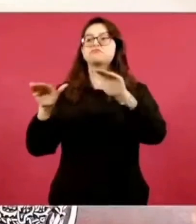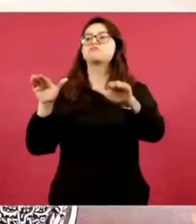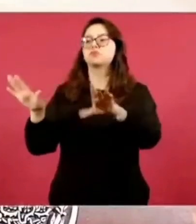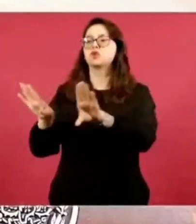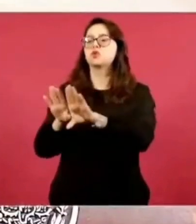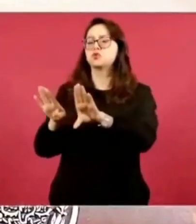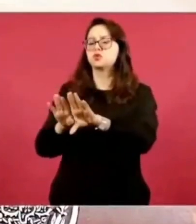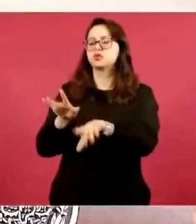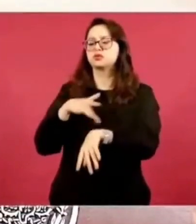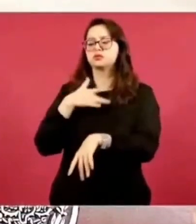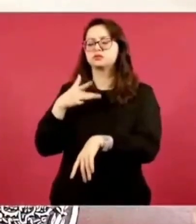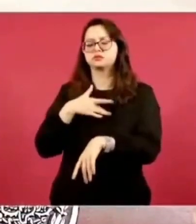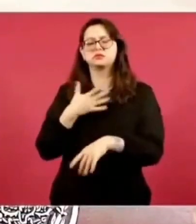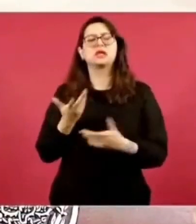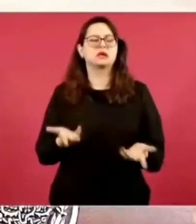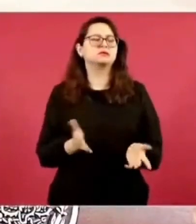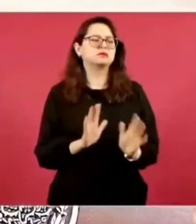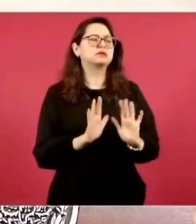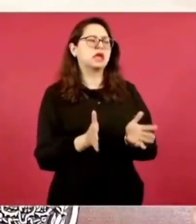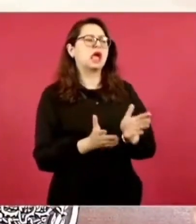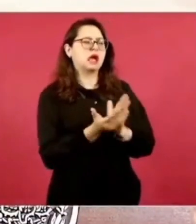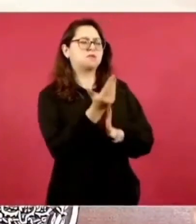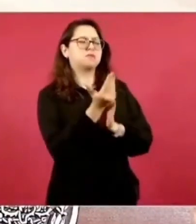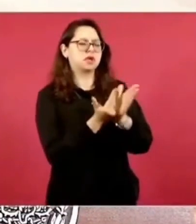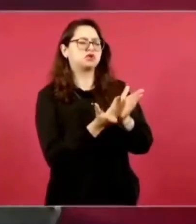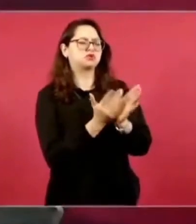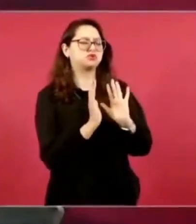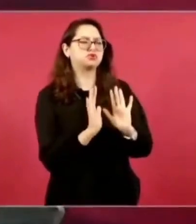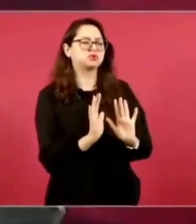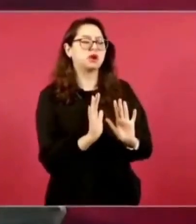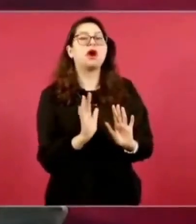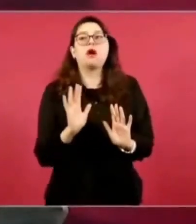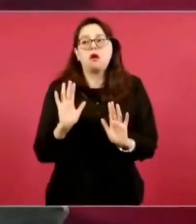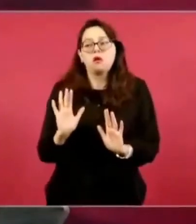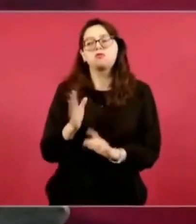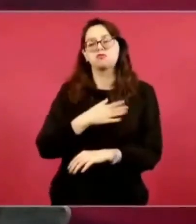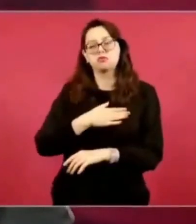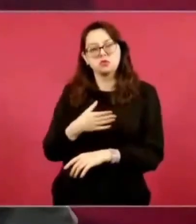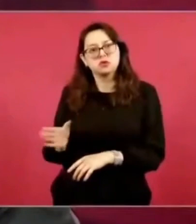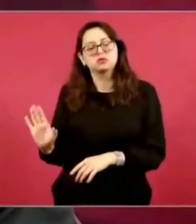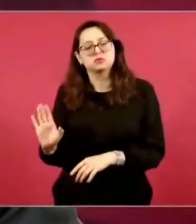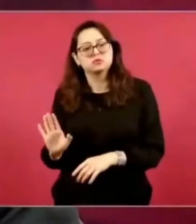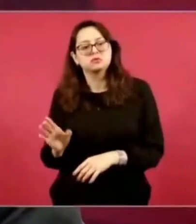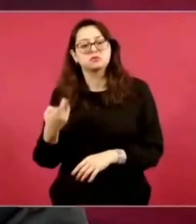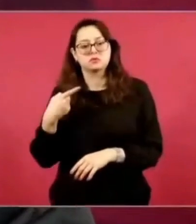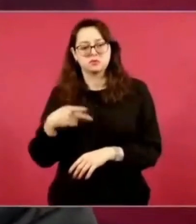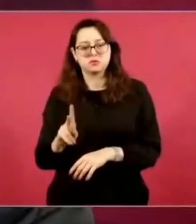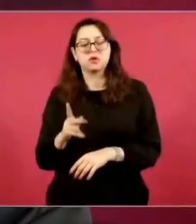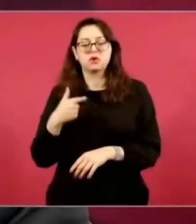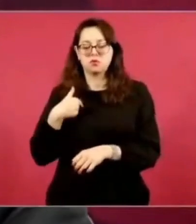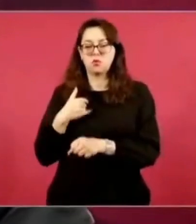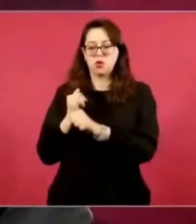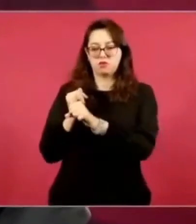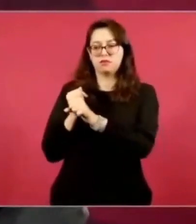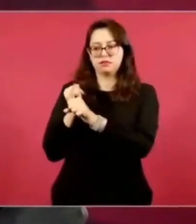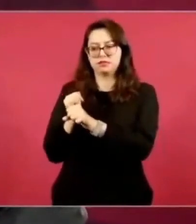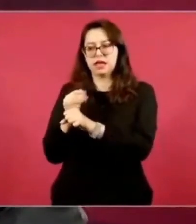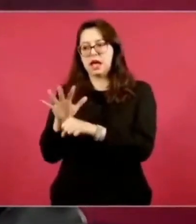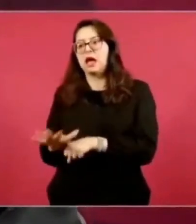dijeron que había mejorado, pero déjanos ver también del lado de Perote, que